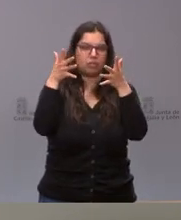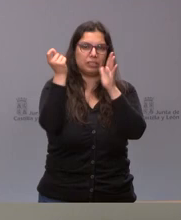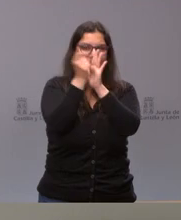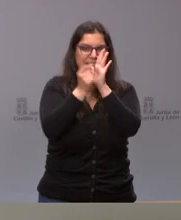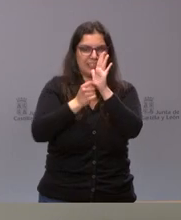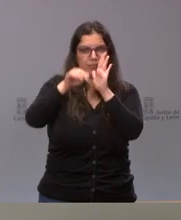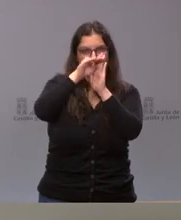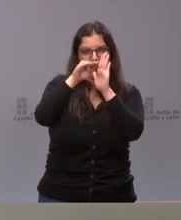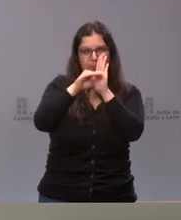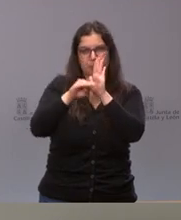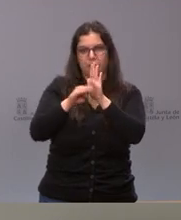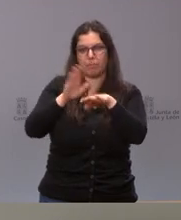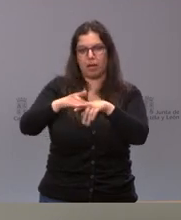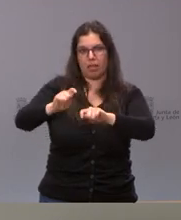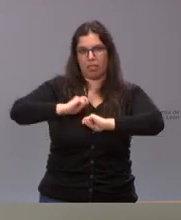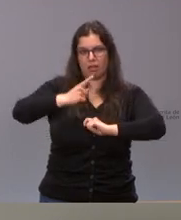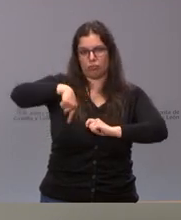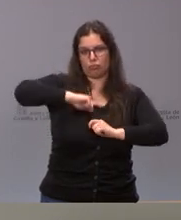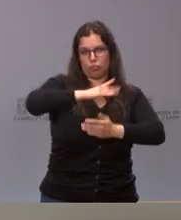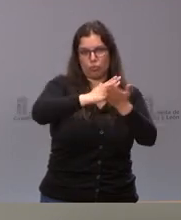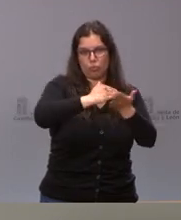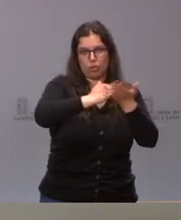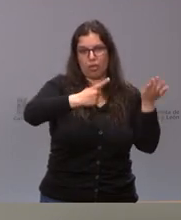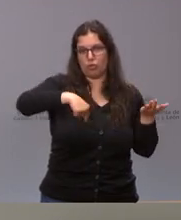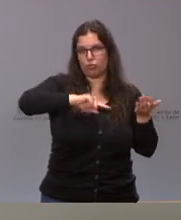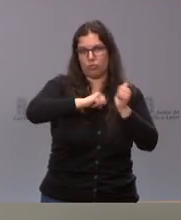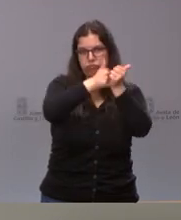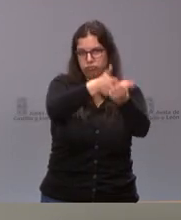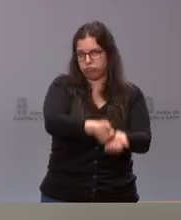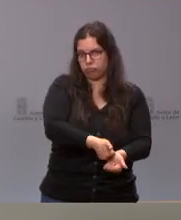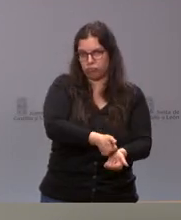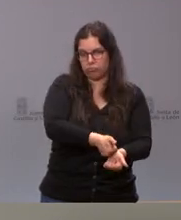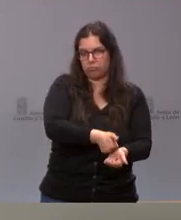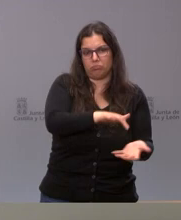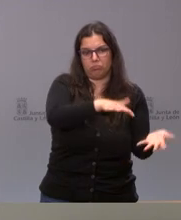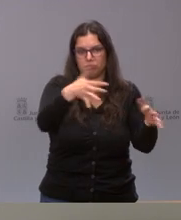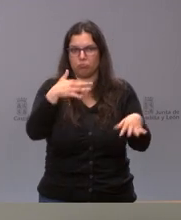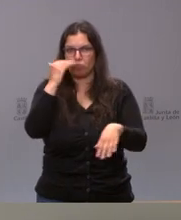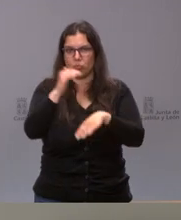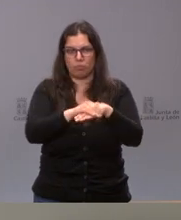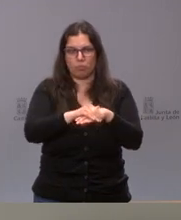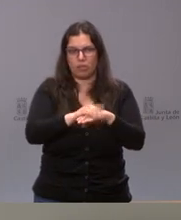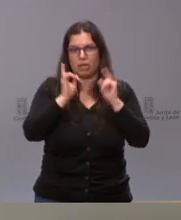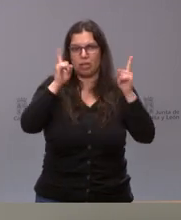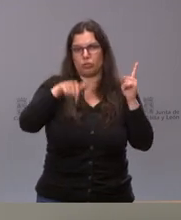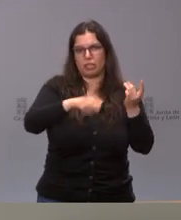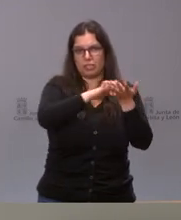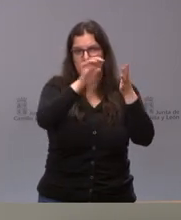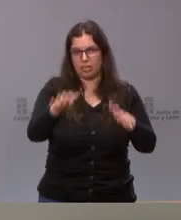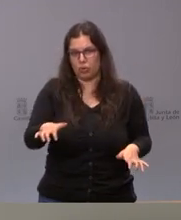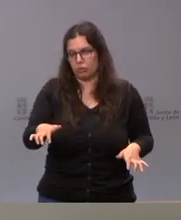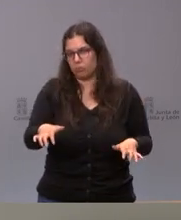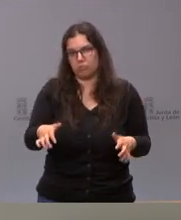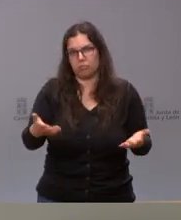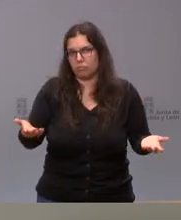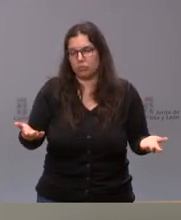la comunidad autónoma y nosotros, como tal, las seguiremos y las aplicaremos en el caso de Castilla y León y,